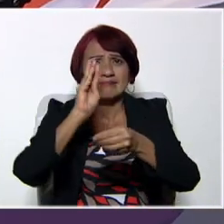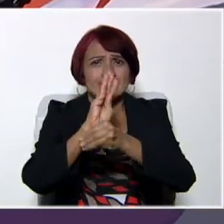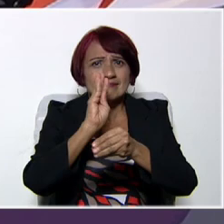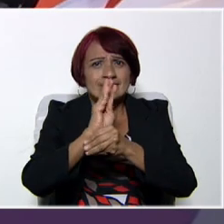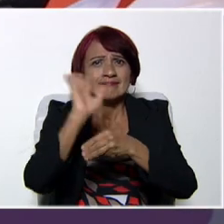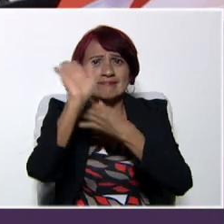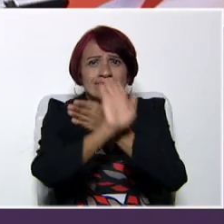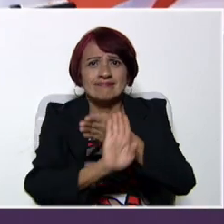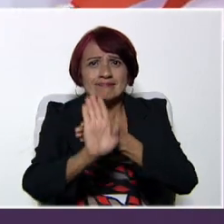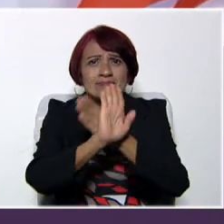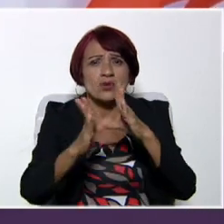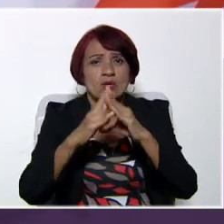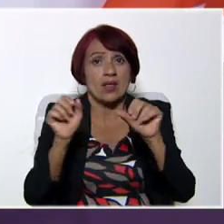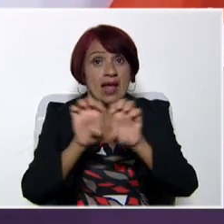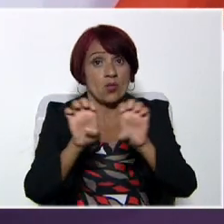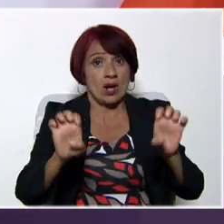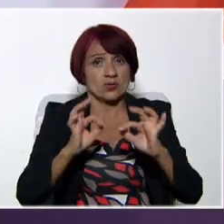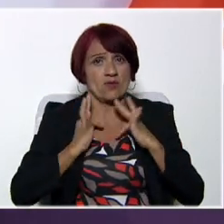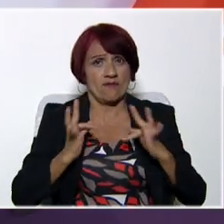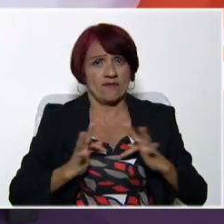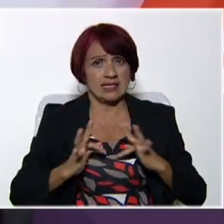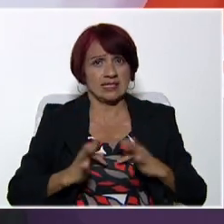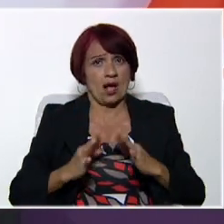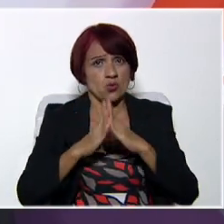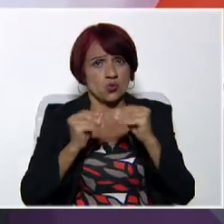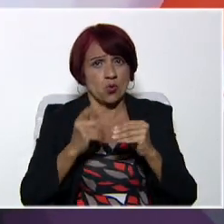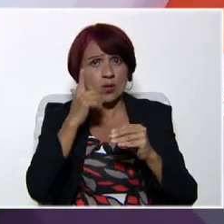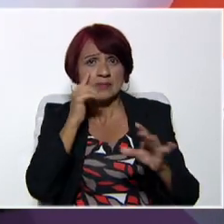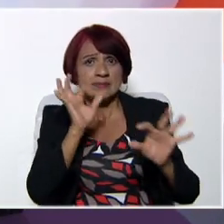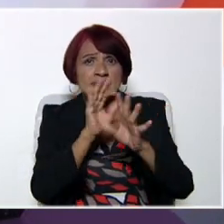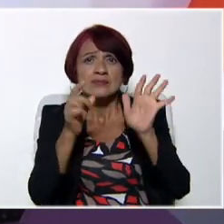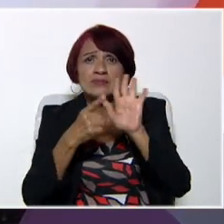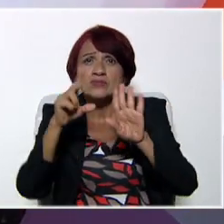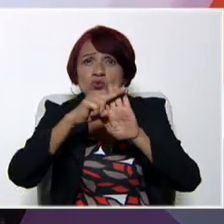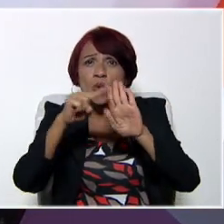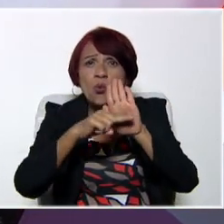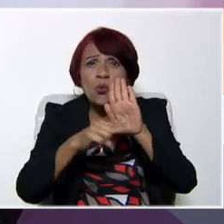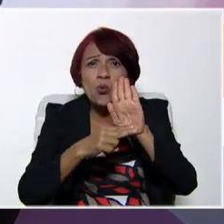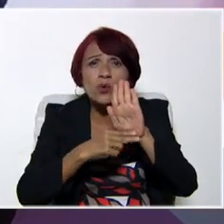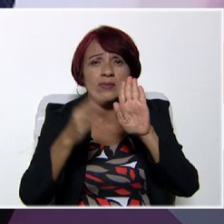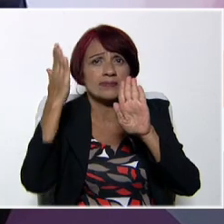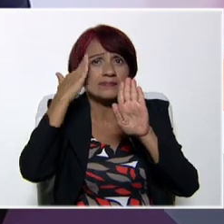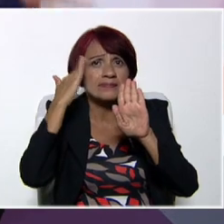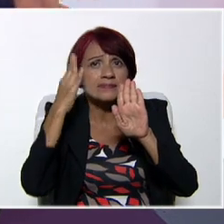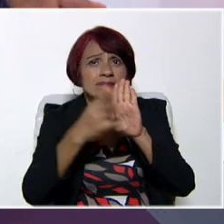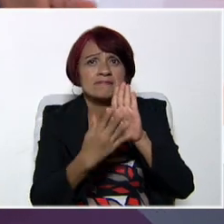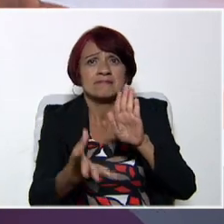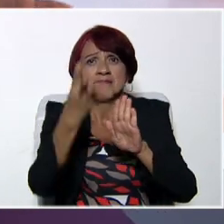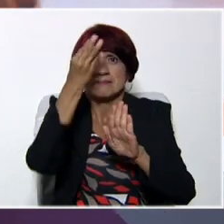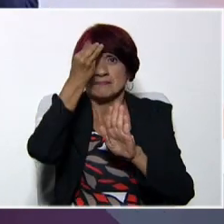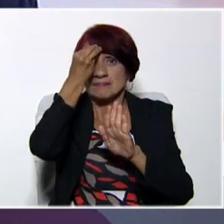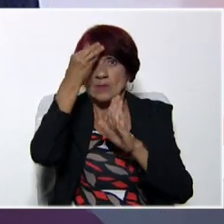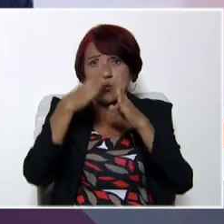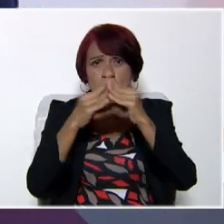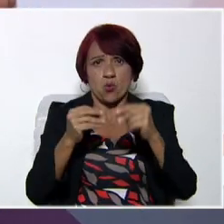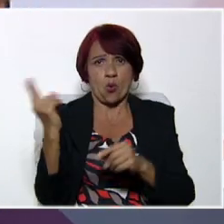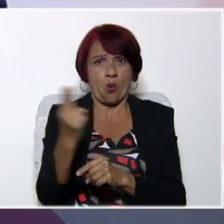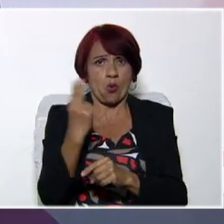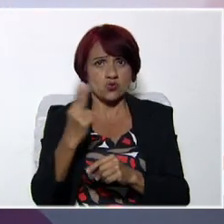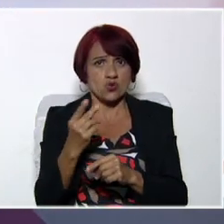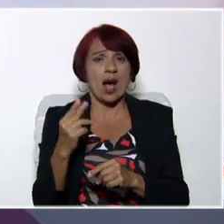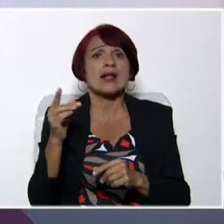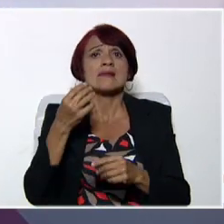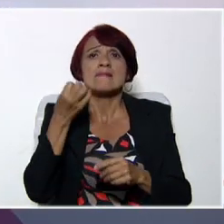garantizamos con la educación física. Y además, esas son medidas que ustedes van a tomar porque siempre tenemos que garantizar el uso